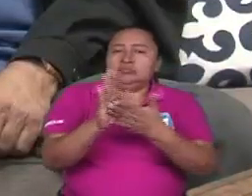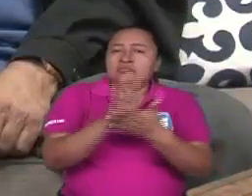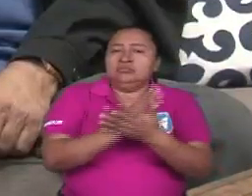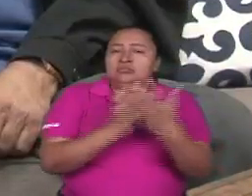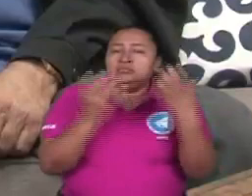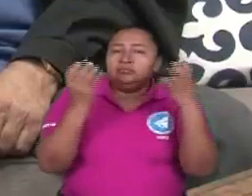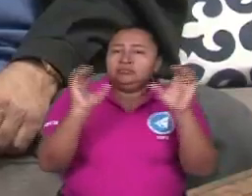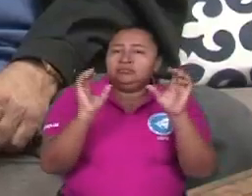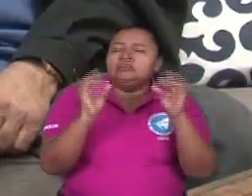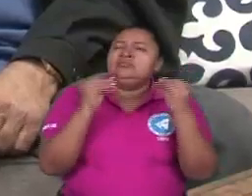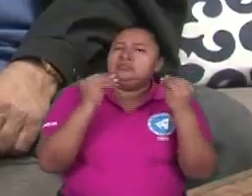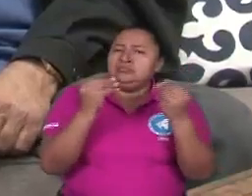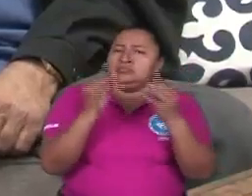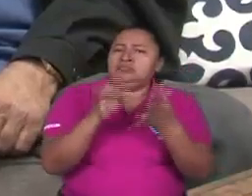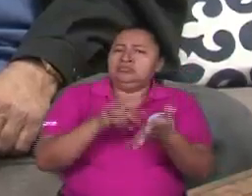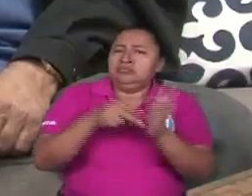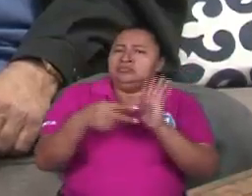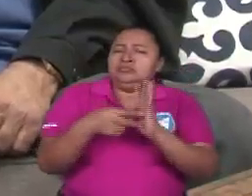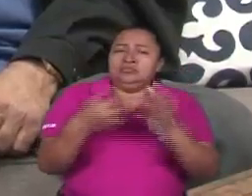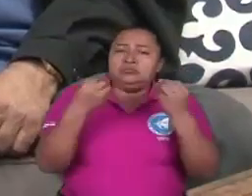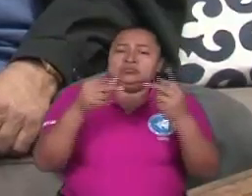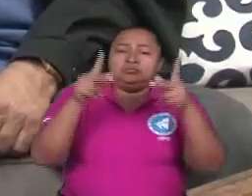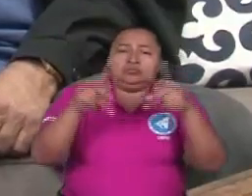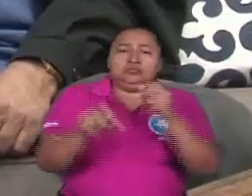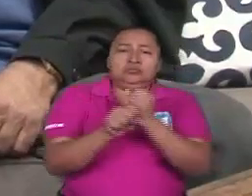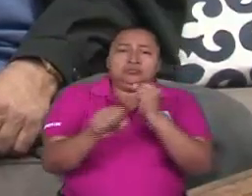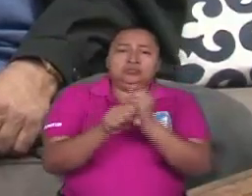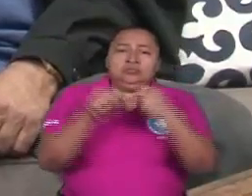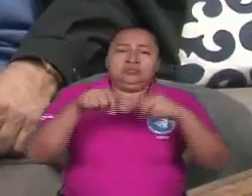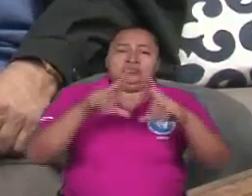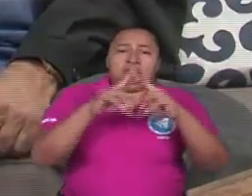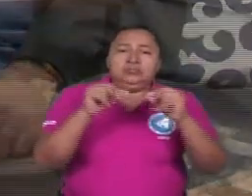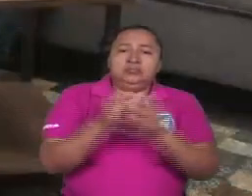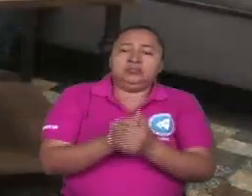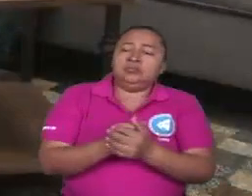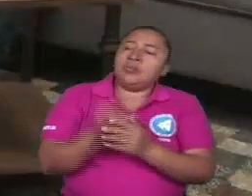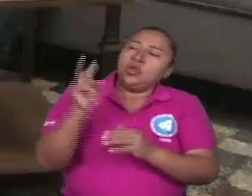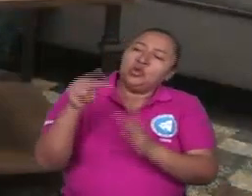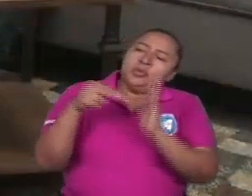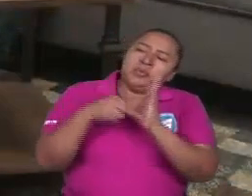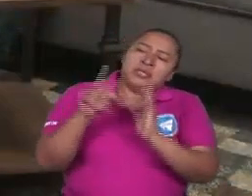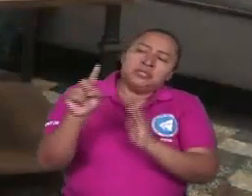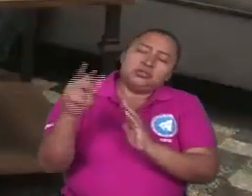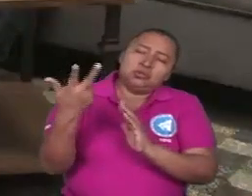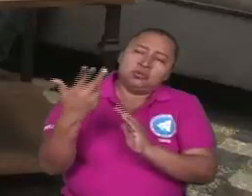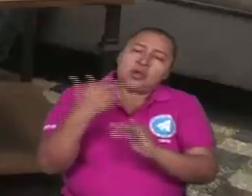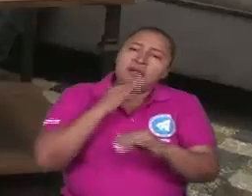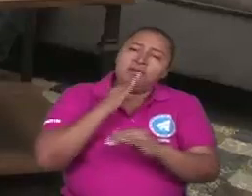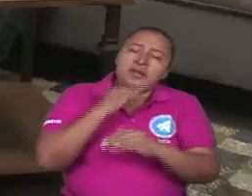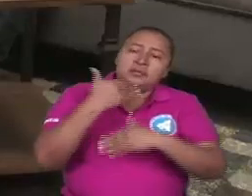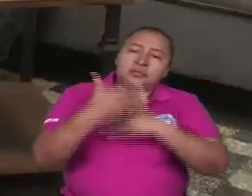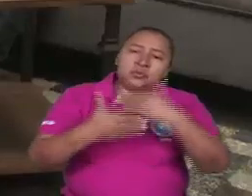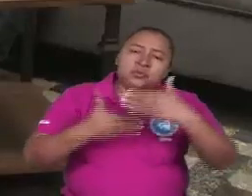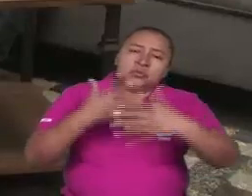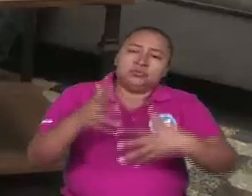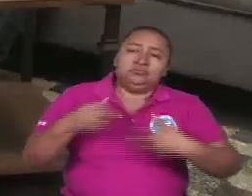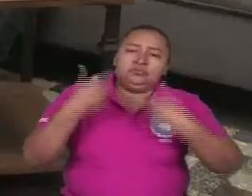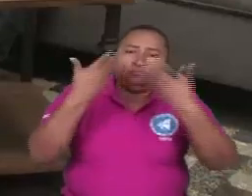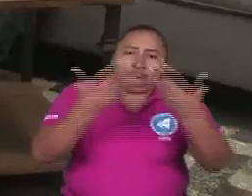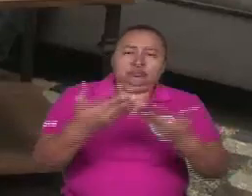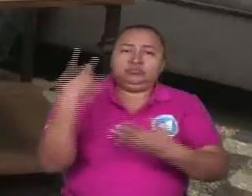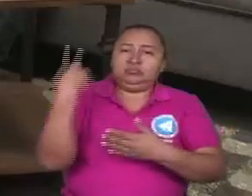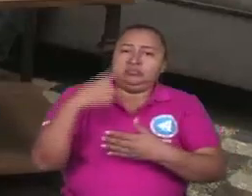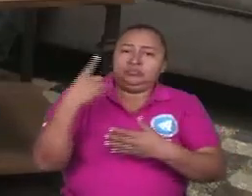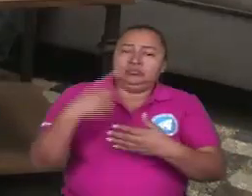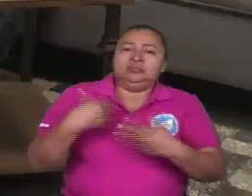que son altamente significativas para los trabajadores de este país. 2018 y hablar de procesos de reivindicación, de restitución de derechos,